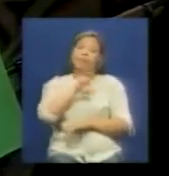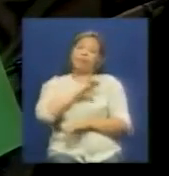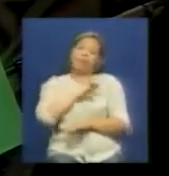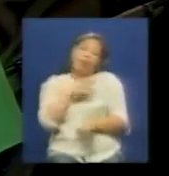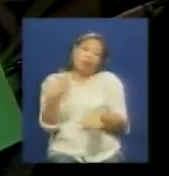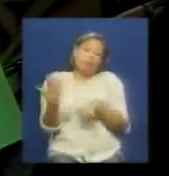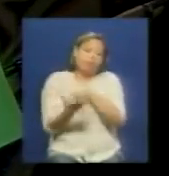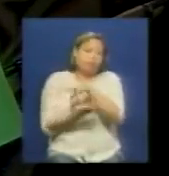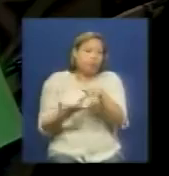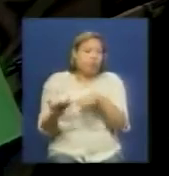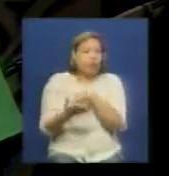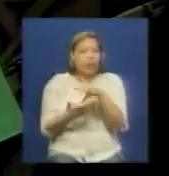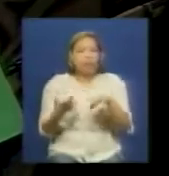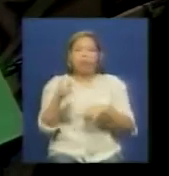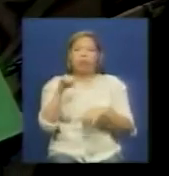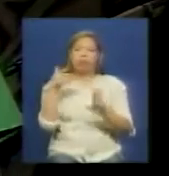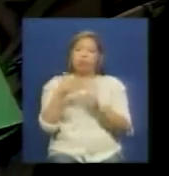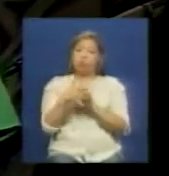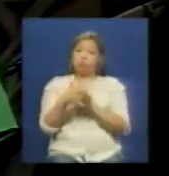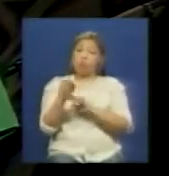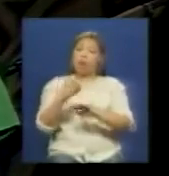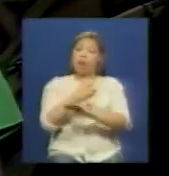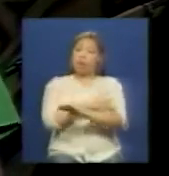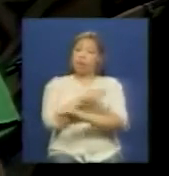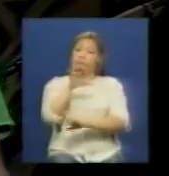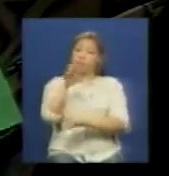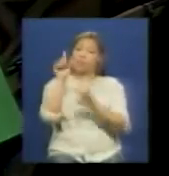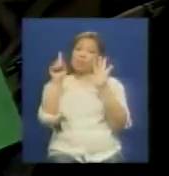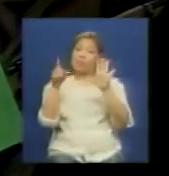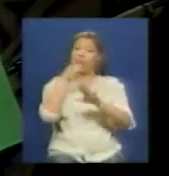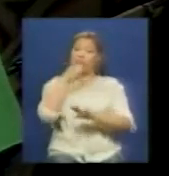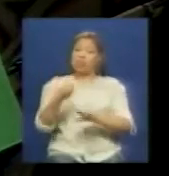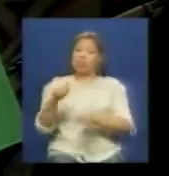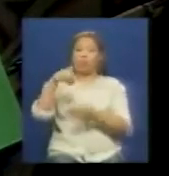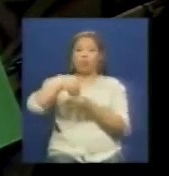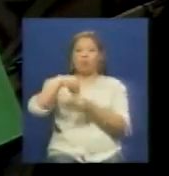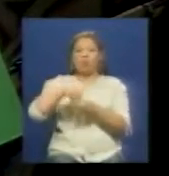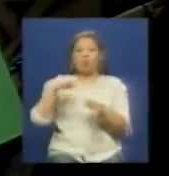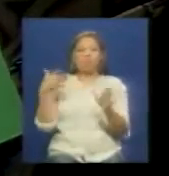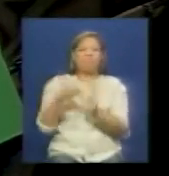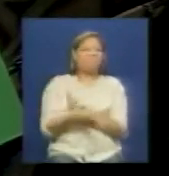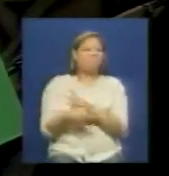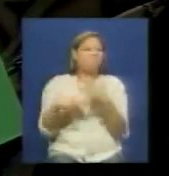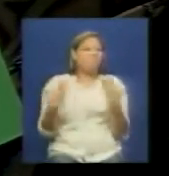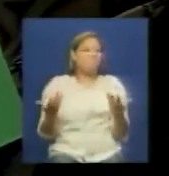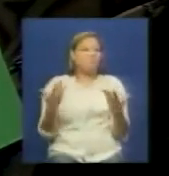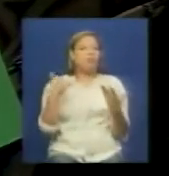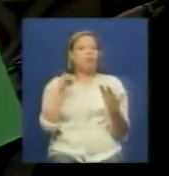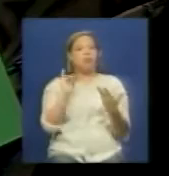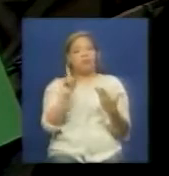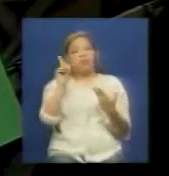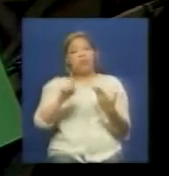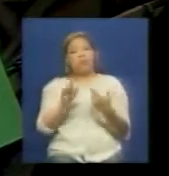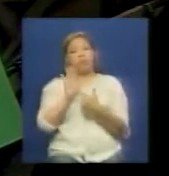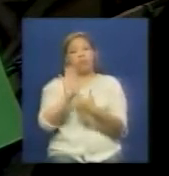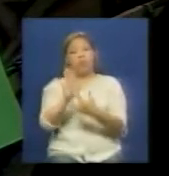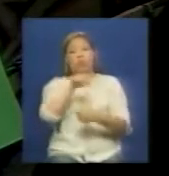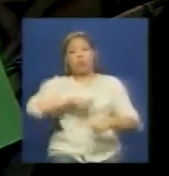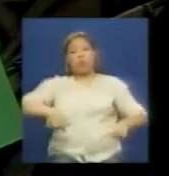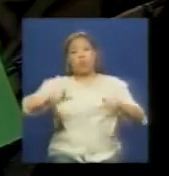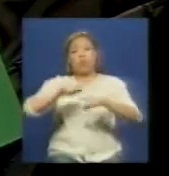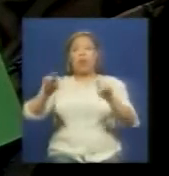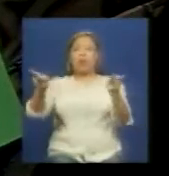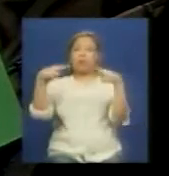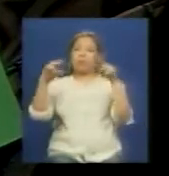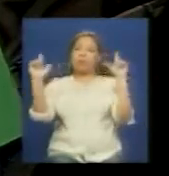con ese ese verbo tan emblemático rebelde con causa y ahí revenesa con contenido que digamos protagoniza este espacio y